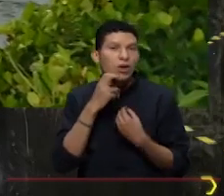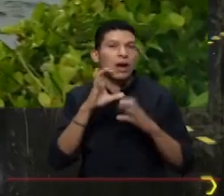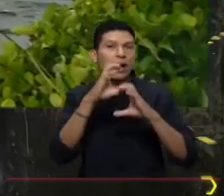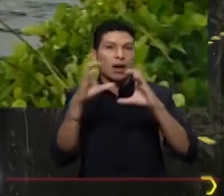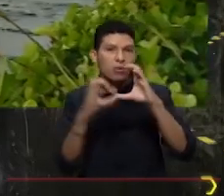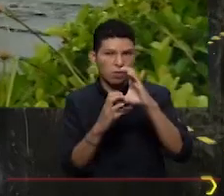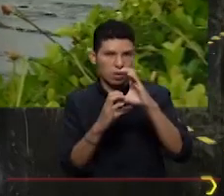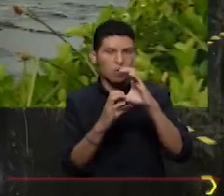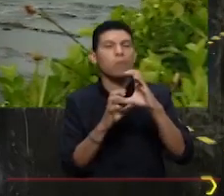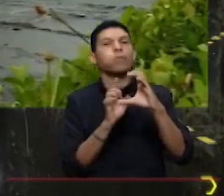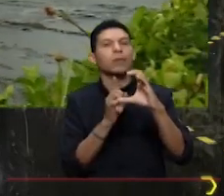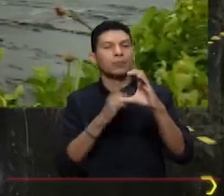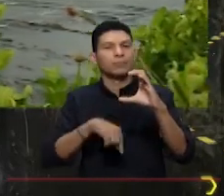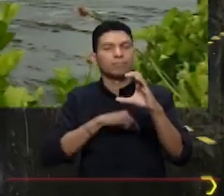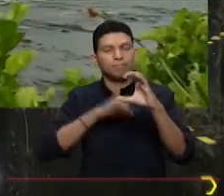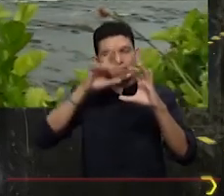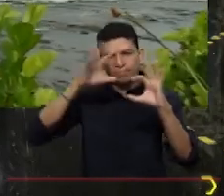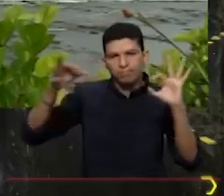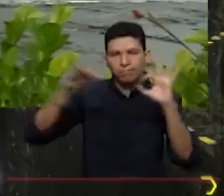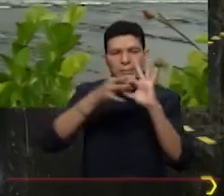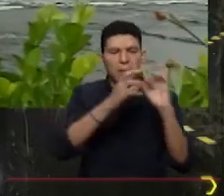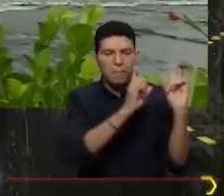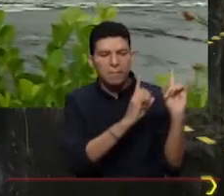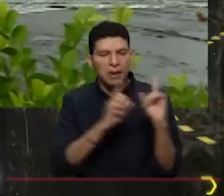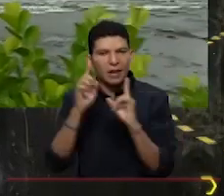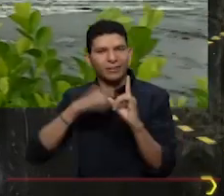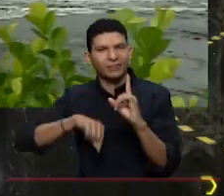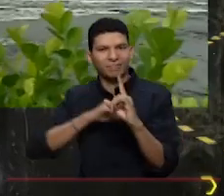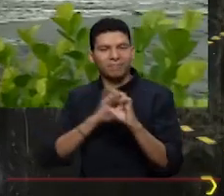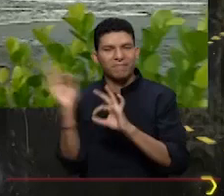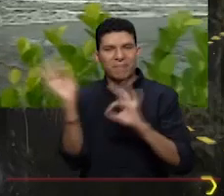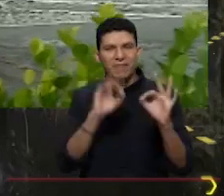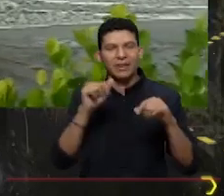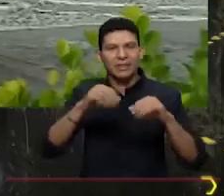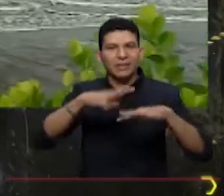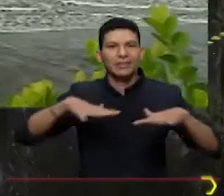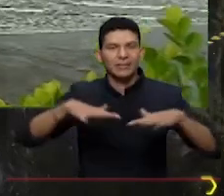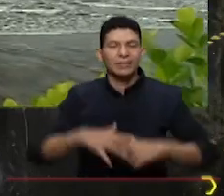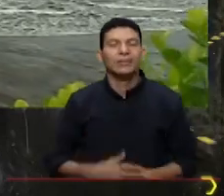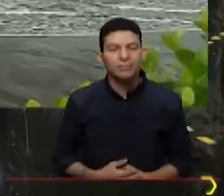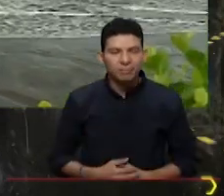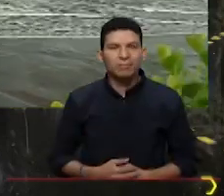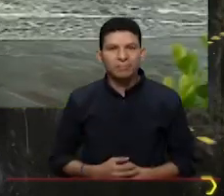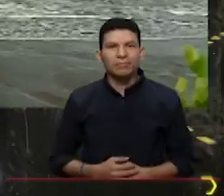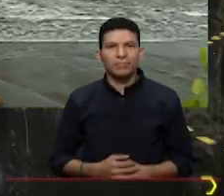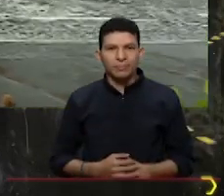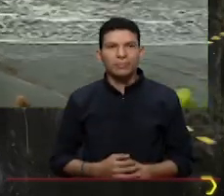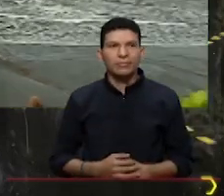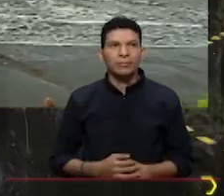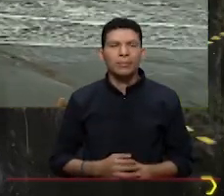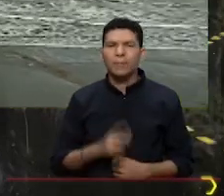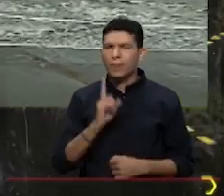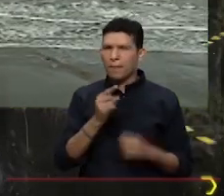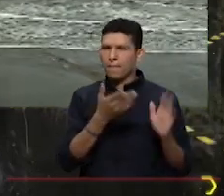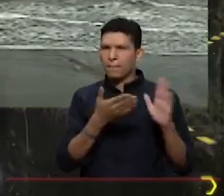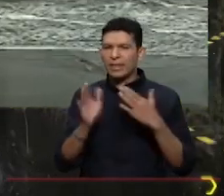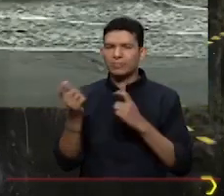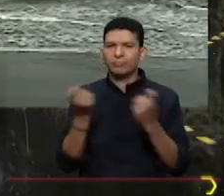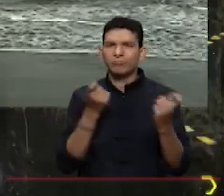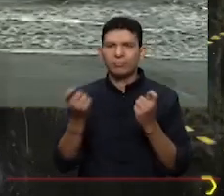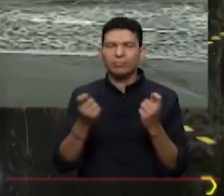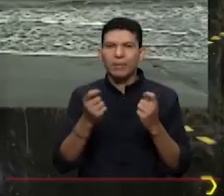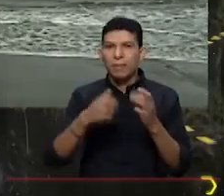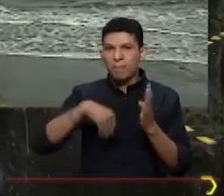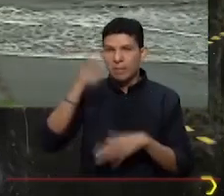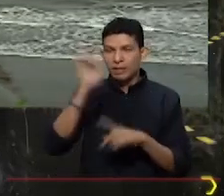Cauca para que se armonice todo lo que nosotros hemos planificado desde el territorio. Claro. Biólogo, estos planes de manejo se hacen con un gran